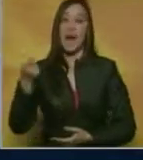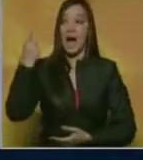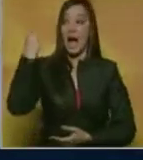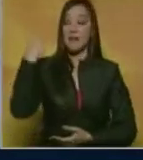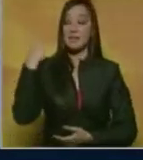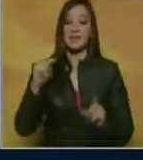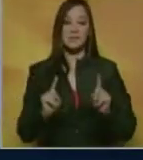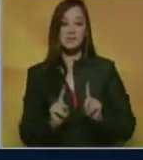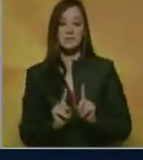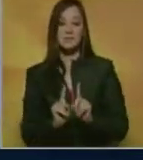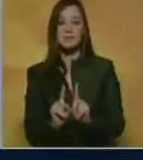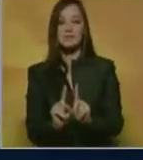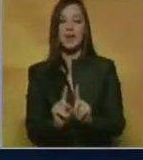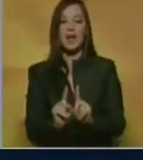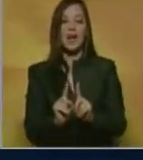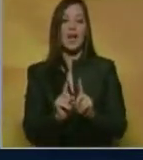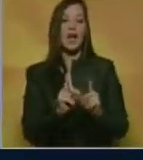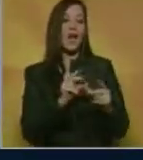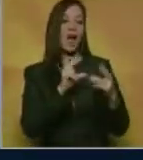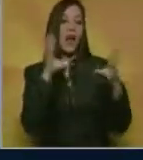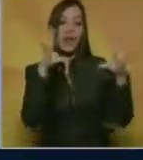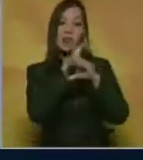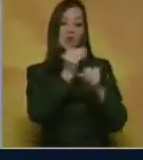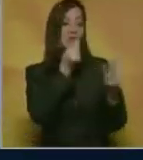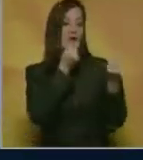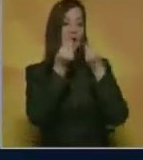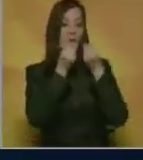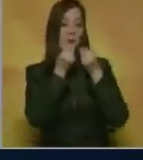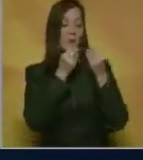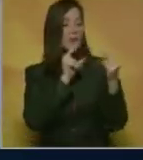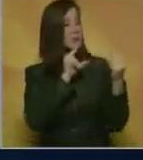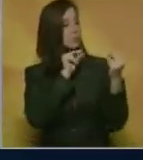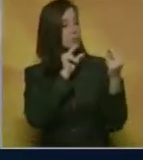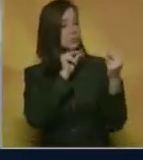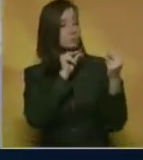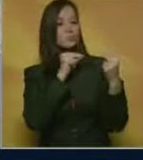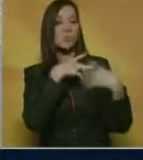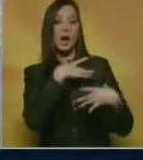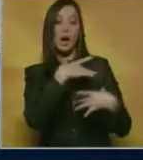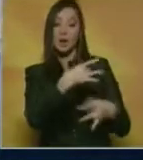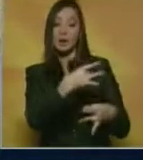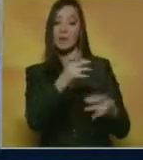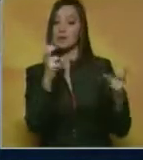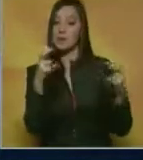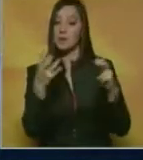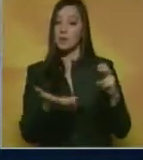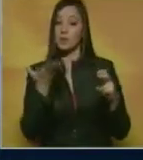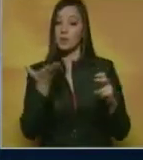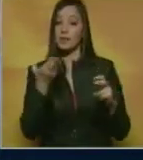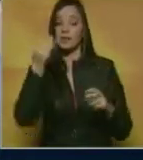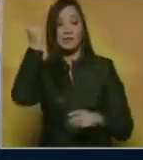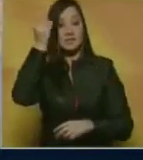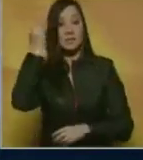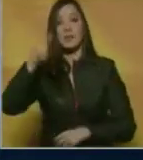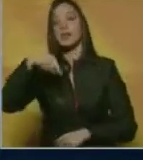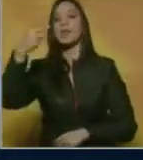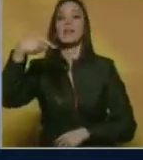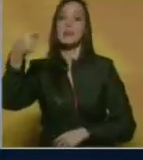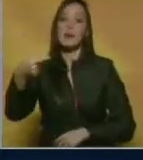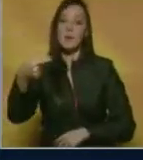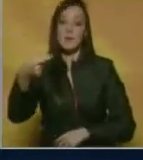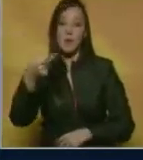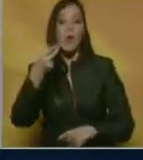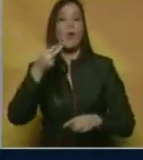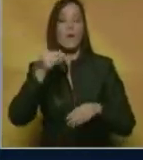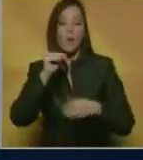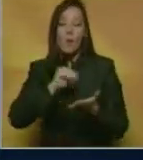ayer durante varias horas en una cena privada en la que conversaron de diversos temas de interés. Se tiene previsto que en las próximas horas sostengan un